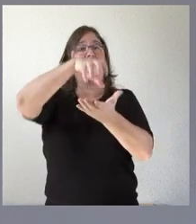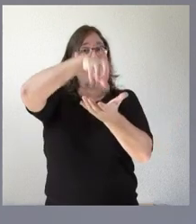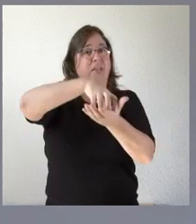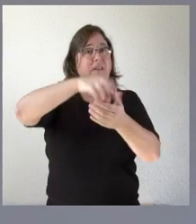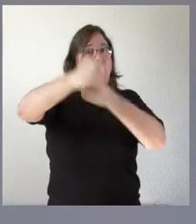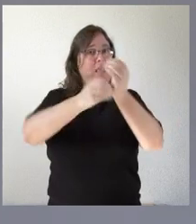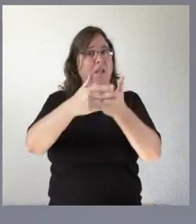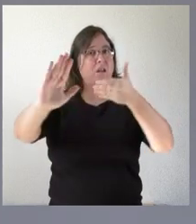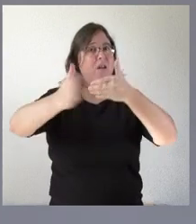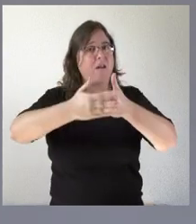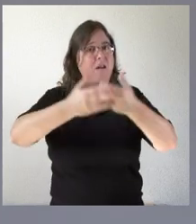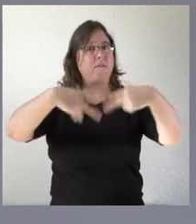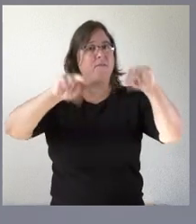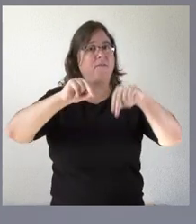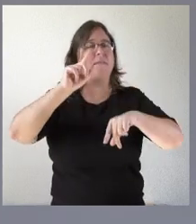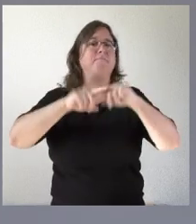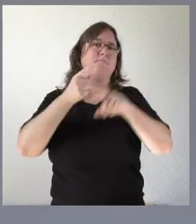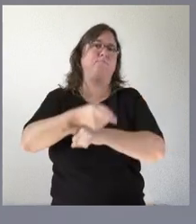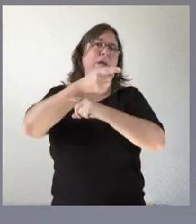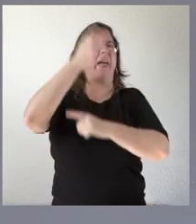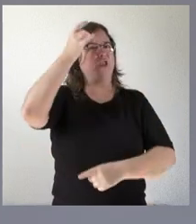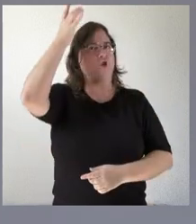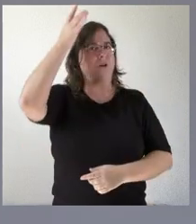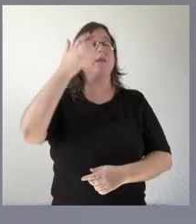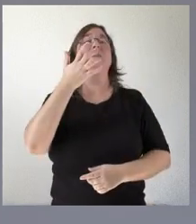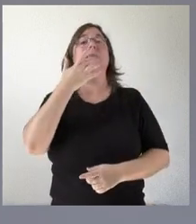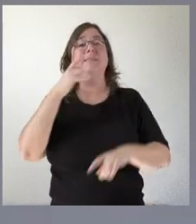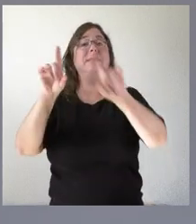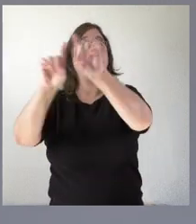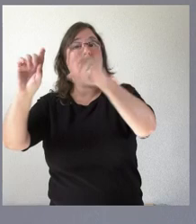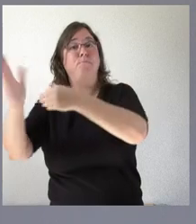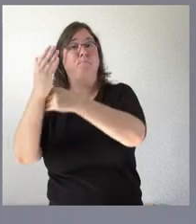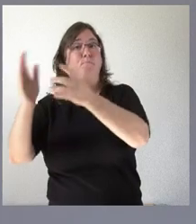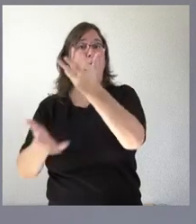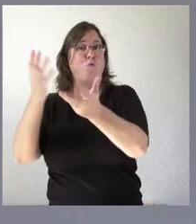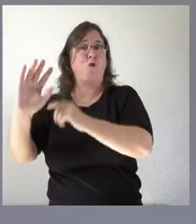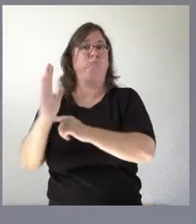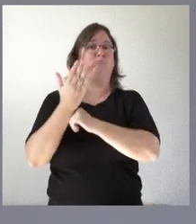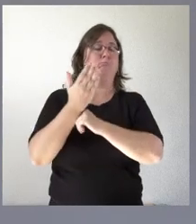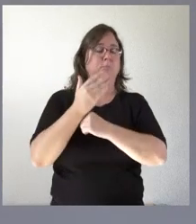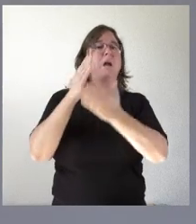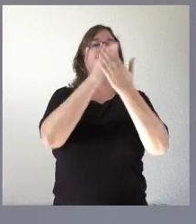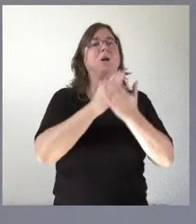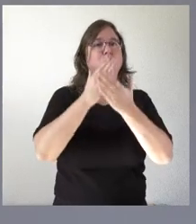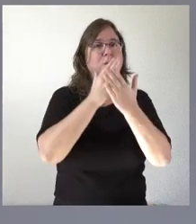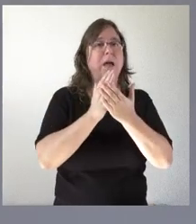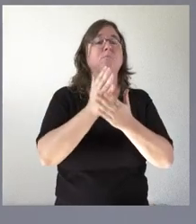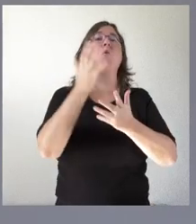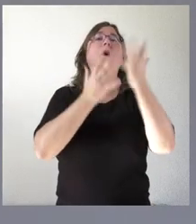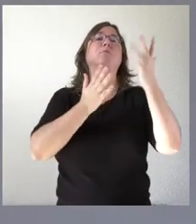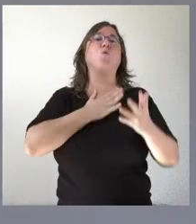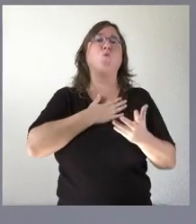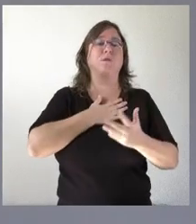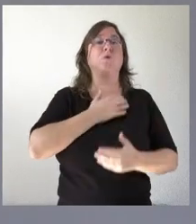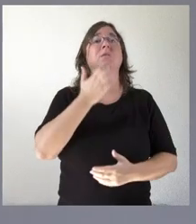si hubiera el estudio del promotor nosotros lo estudiaríamos en la parte que nos pudiera corresponder que no es la única en la tramitación administrativa correspondiente